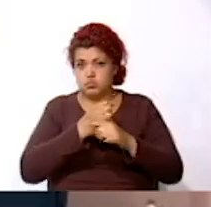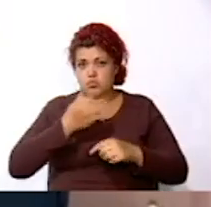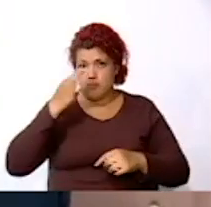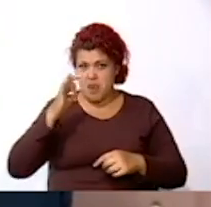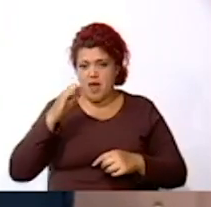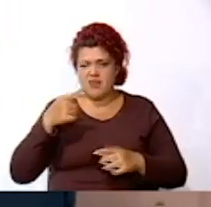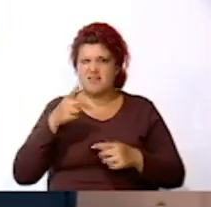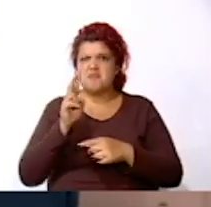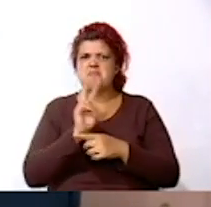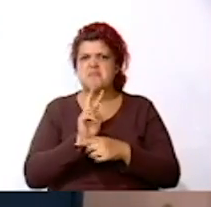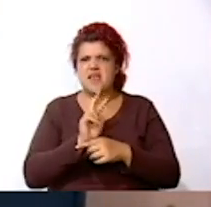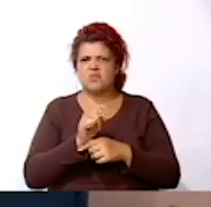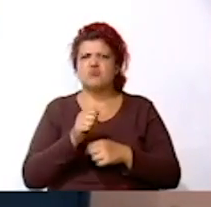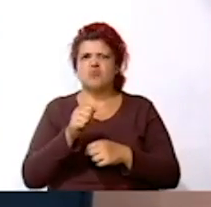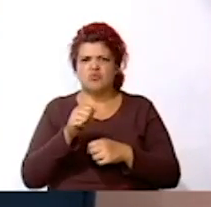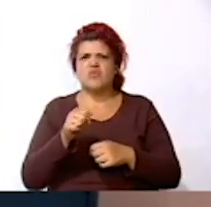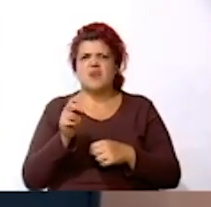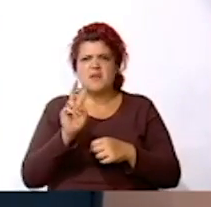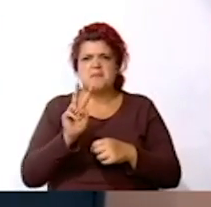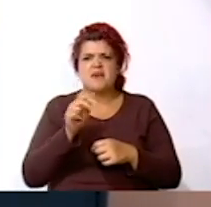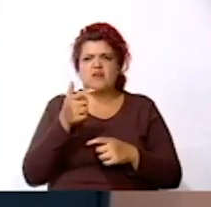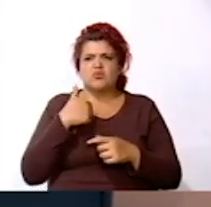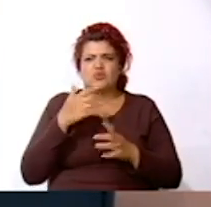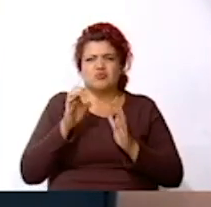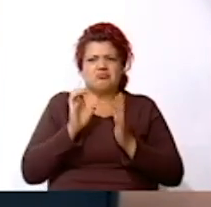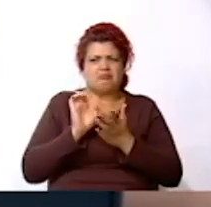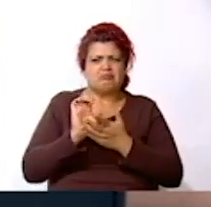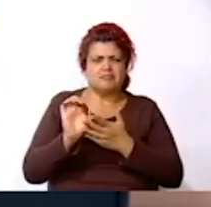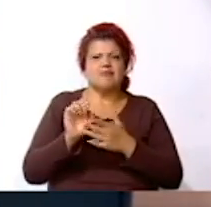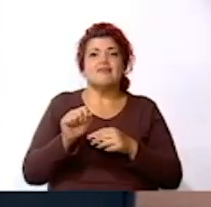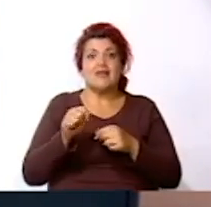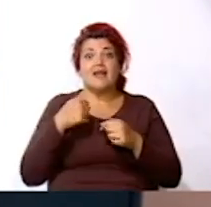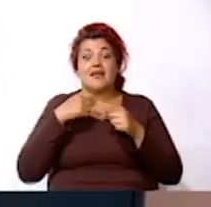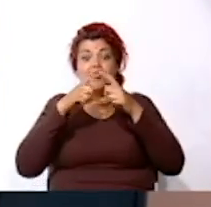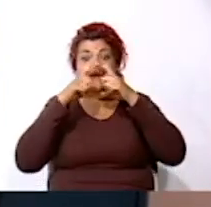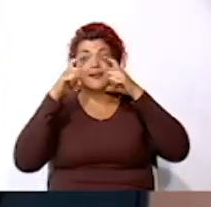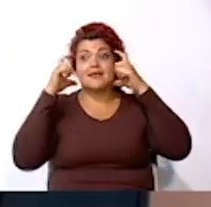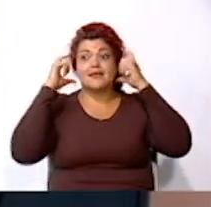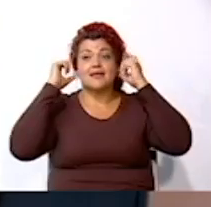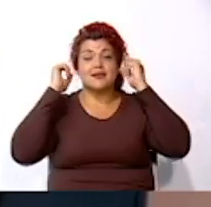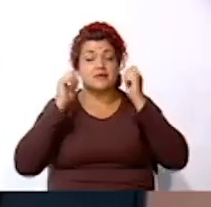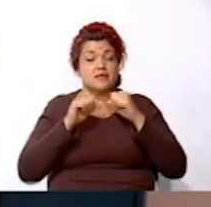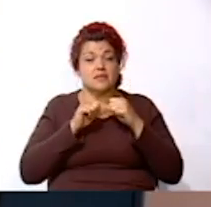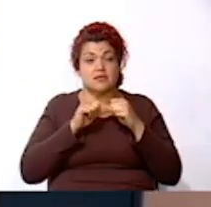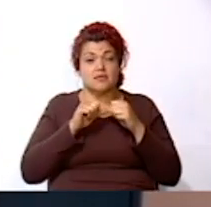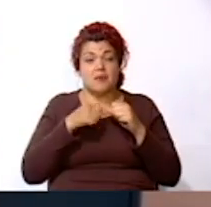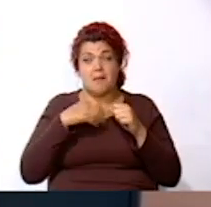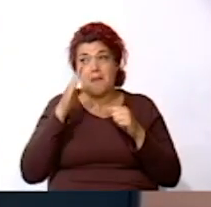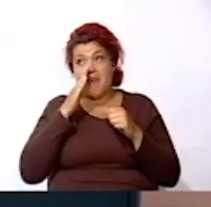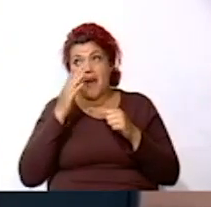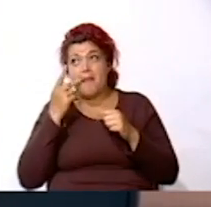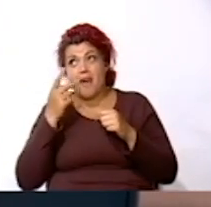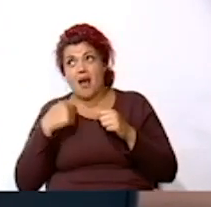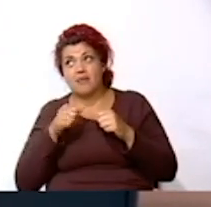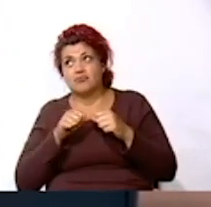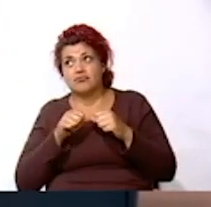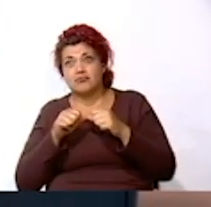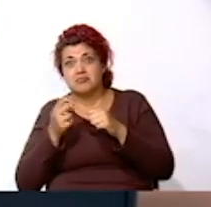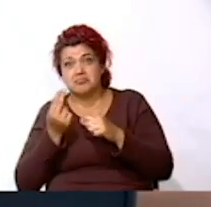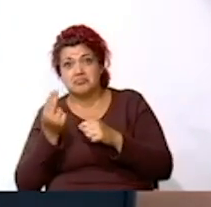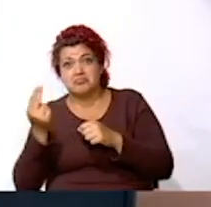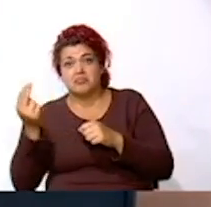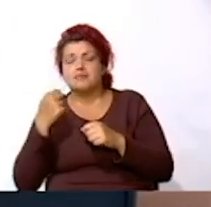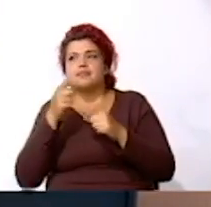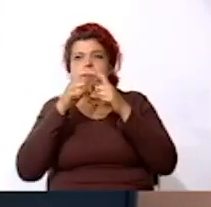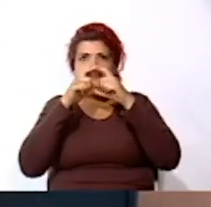virus. Y nos vamos a mantener cubiertos con la mascarilla cuando vamos a salir con papá y mamá. Y recuerden el